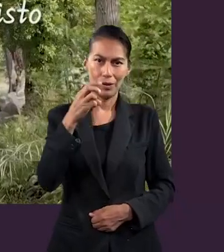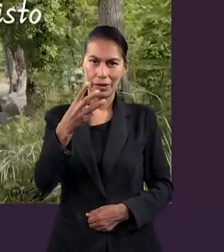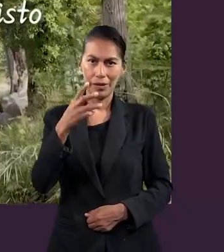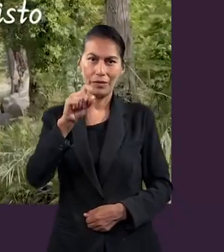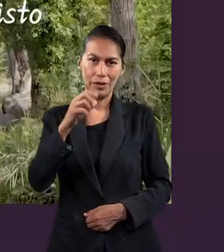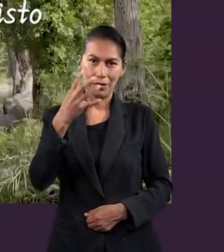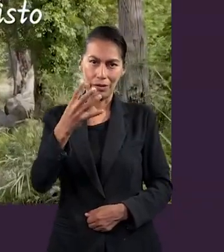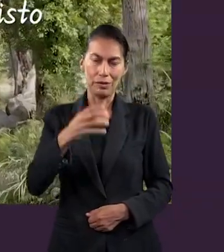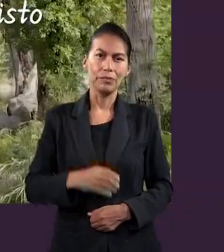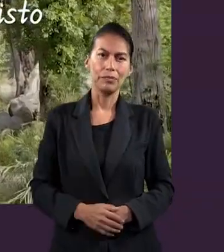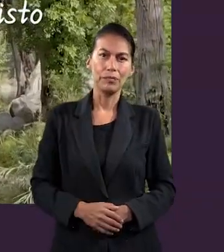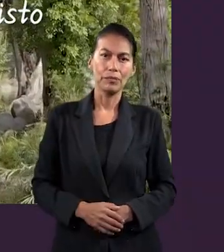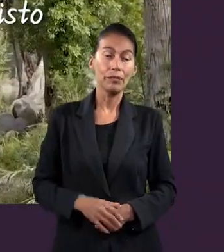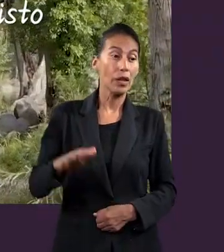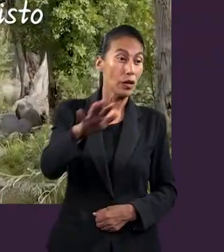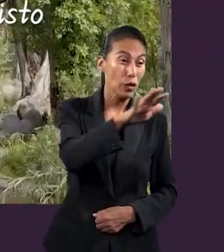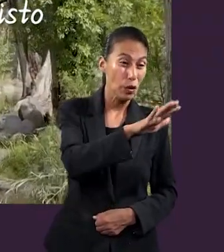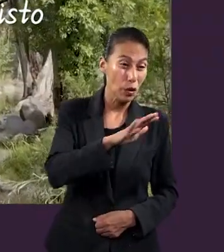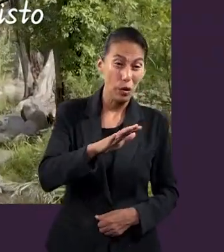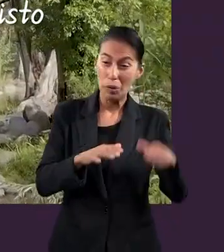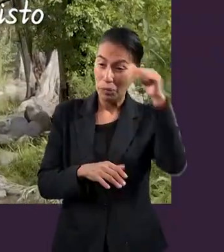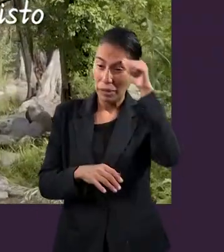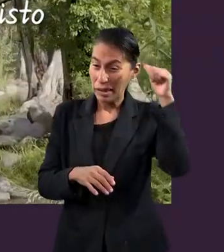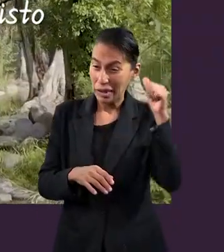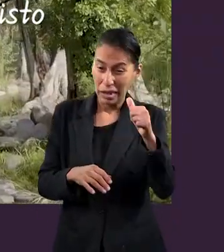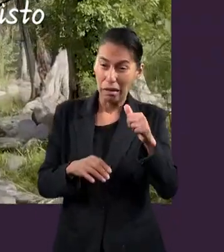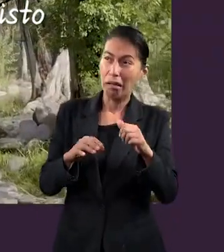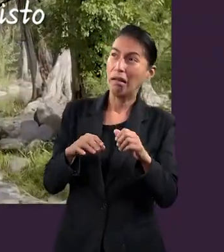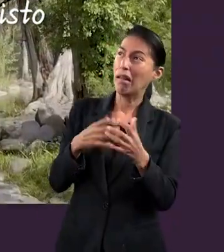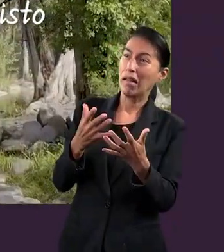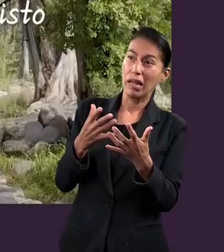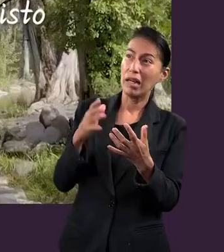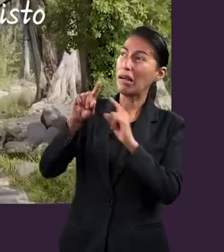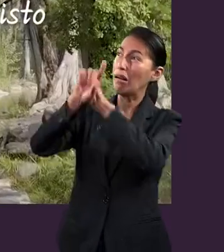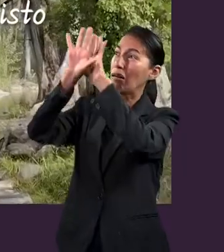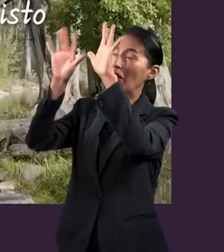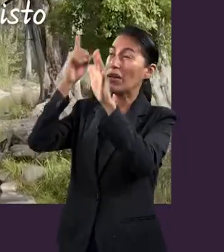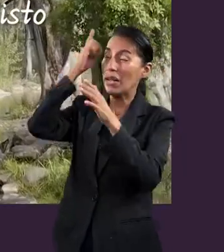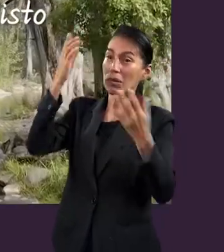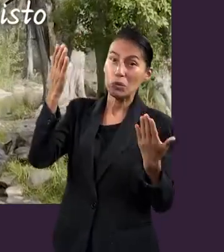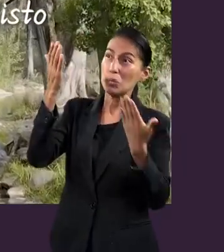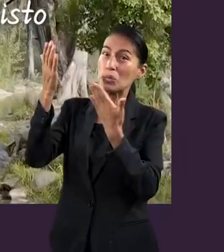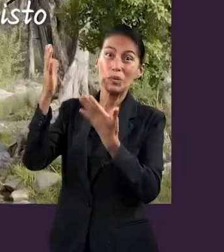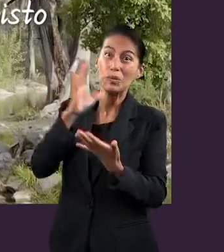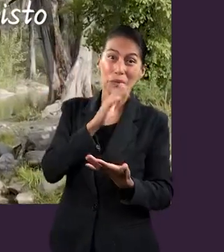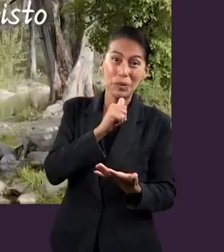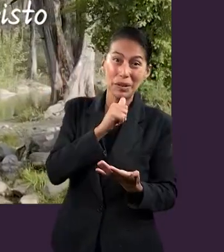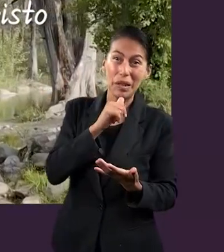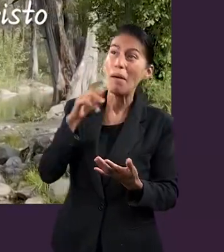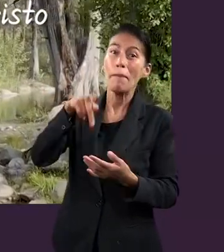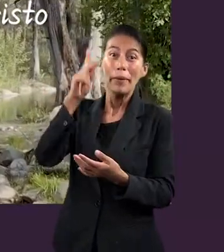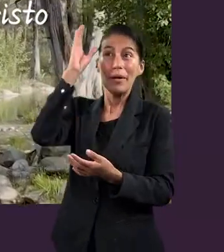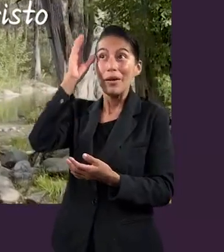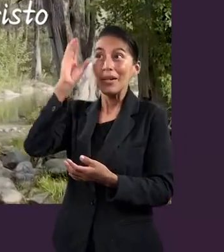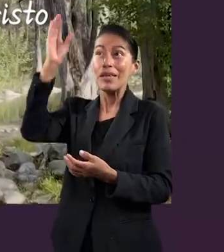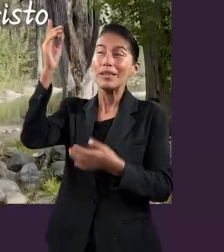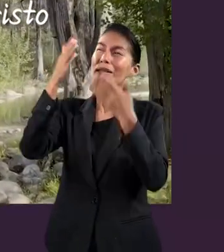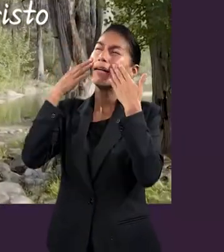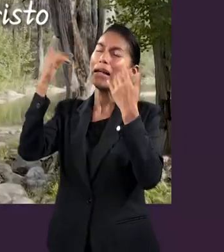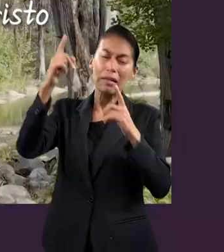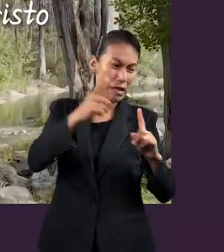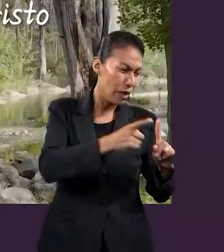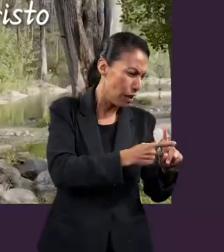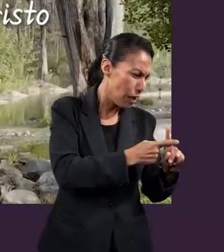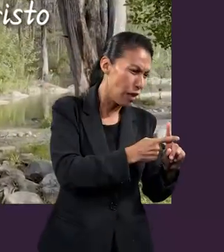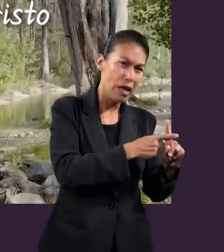Por cuanto todos pecaron y están destituidos de la gloria de Dios, siendo justificados gratuitamente